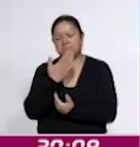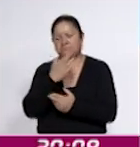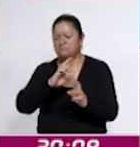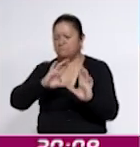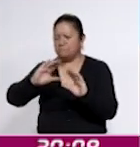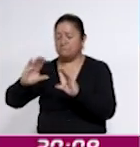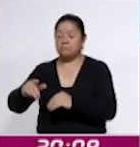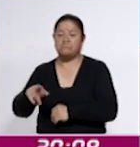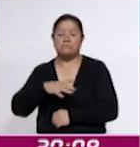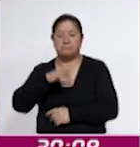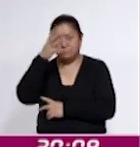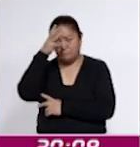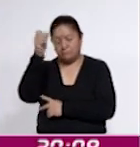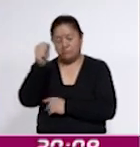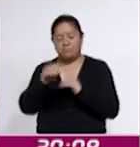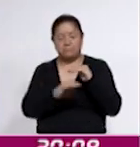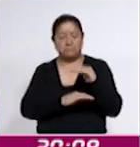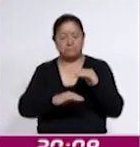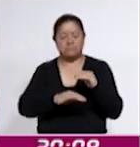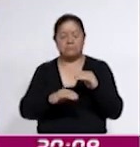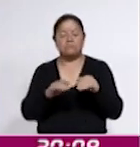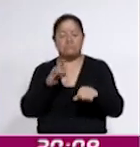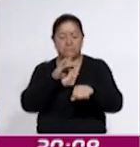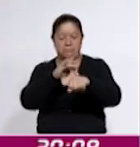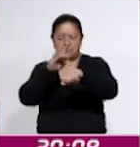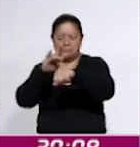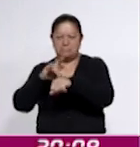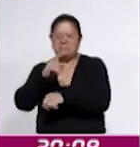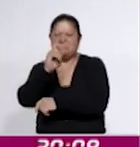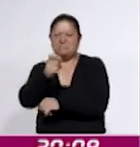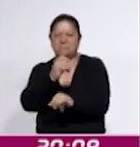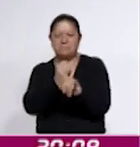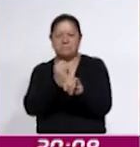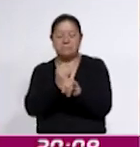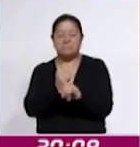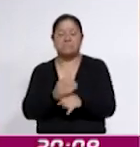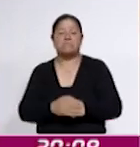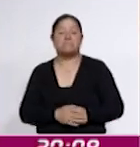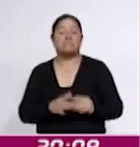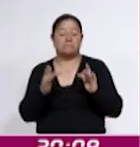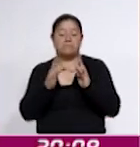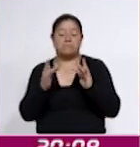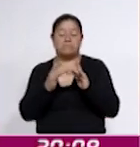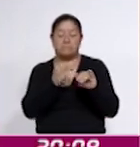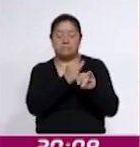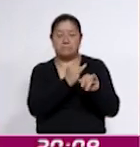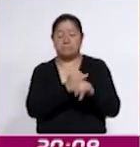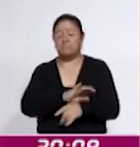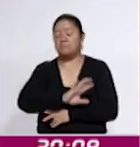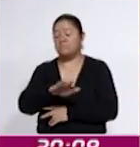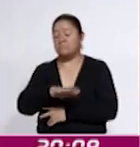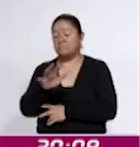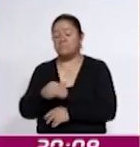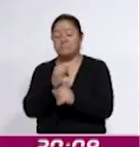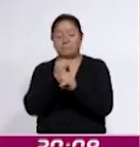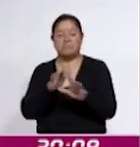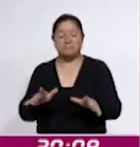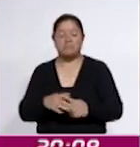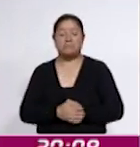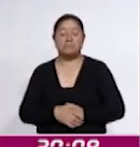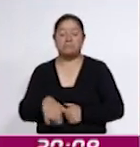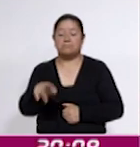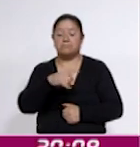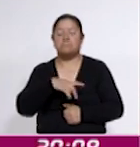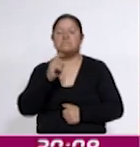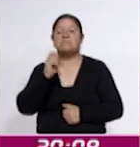abordaron conceptos básicos de forma interactiva sobre qué es el Internet, conexión a Internet, buscador de información y elementos de un